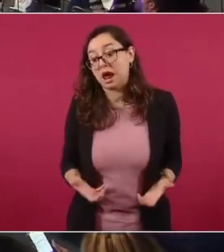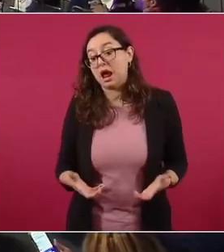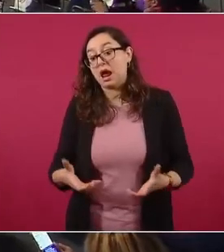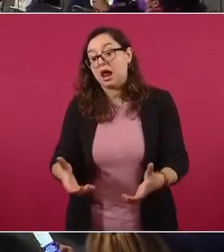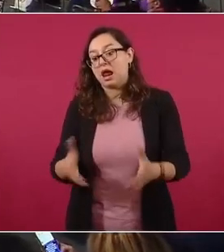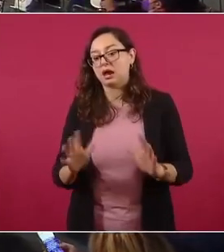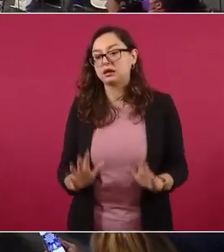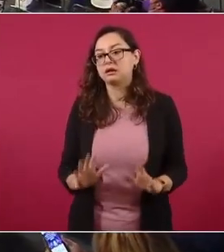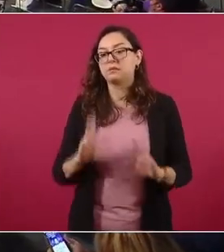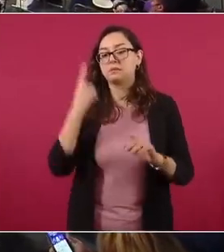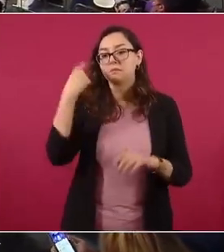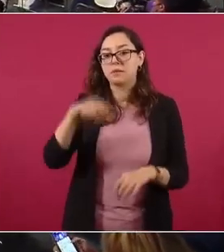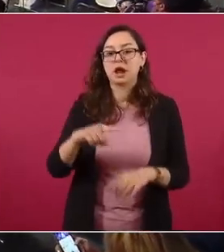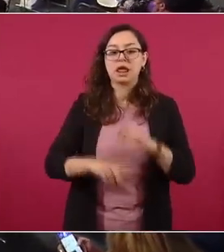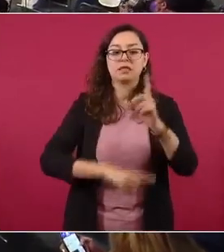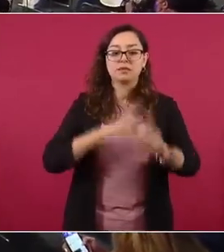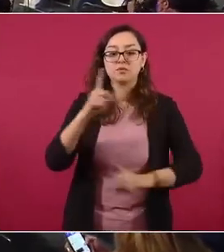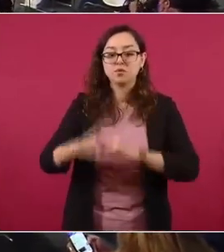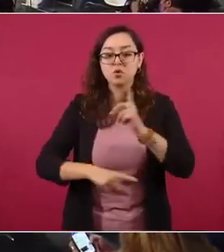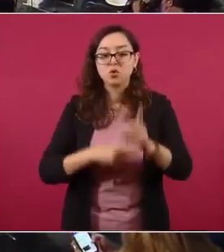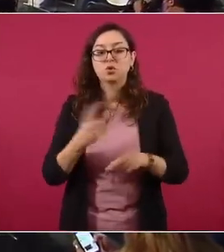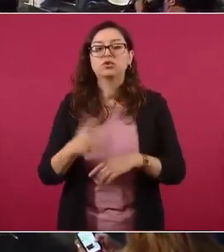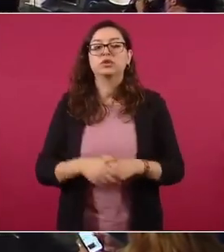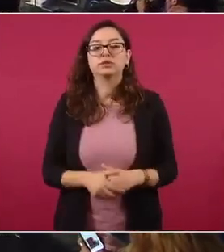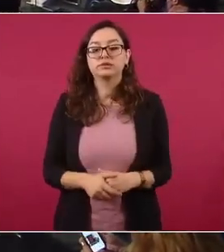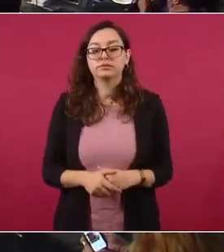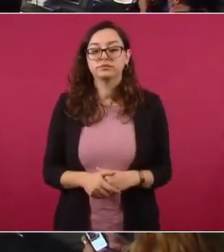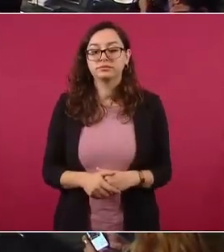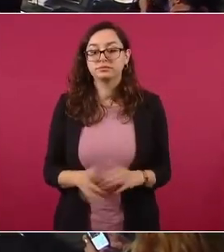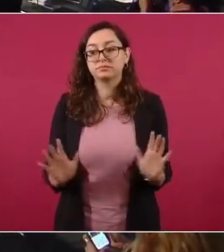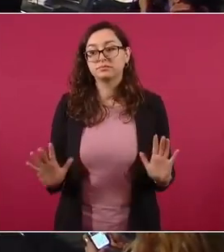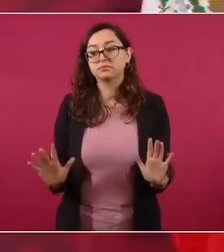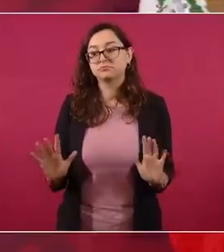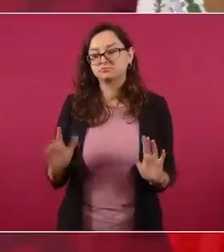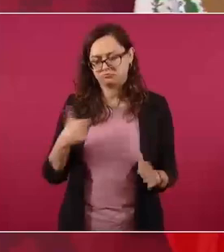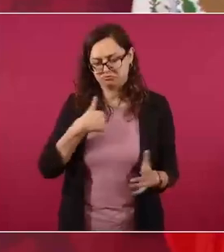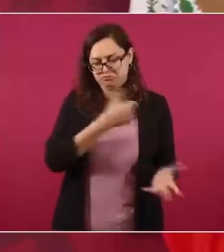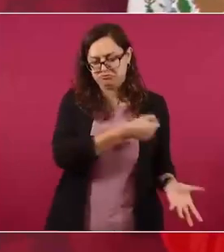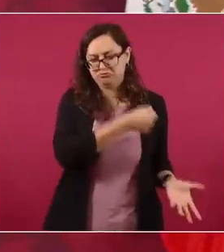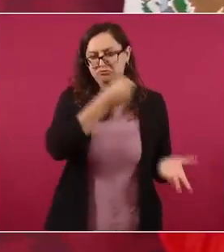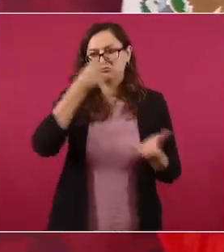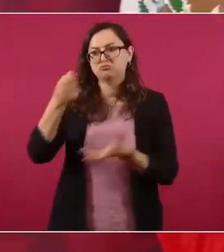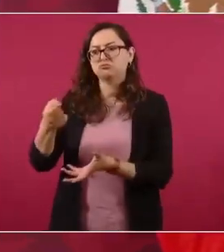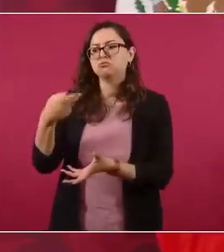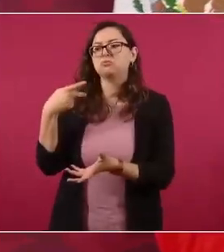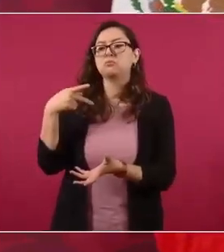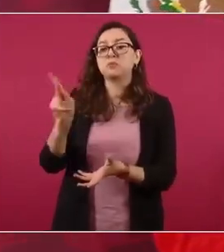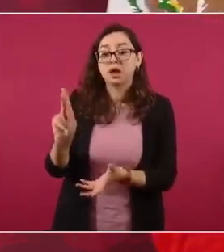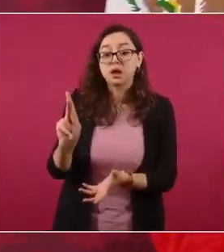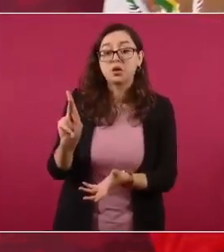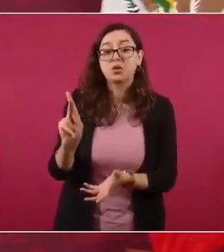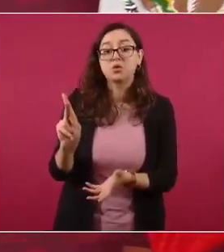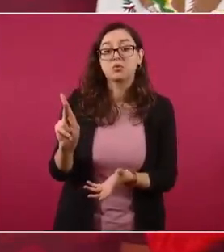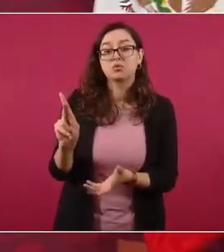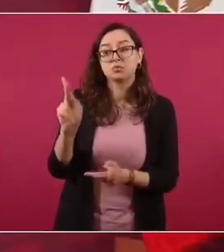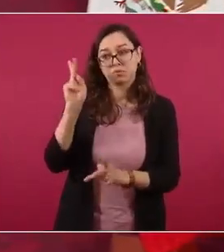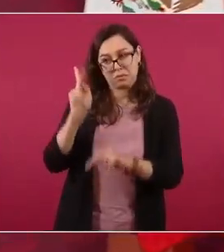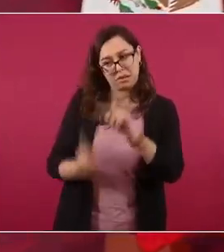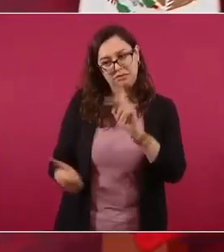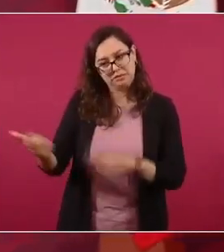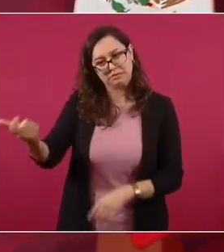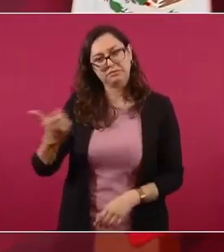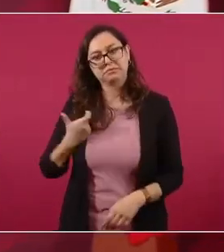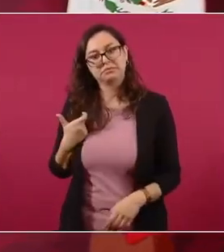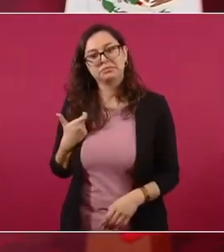para unidad deportiva, nada más que me tienes que dar un moche.